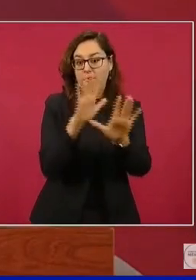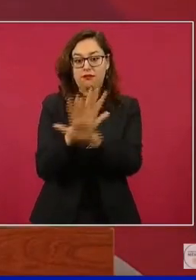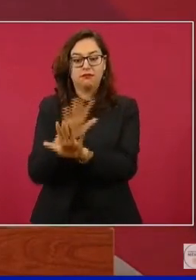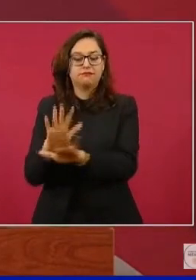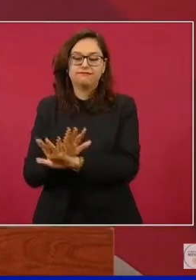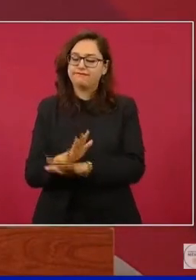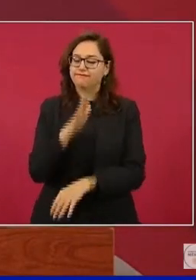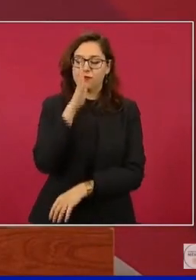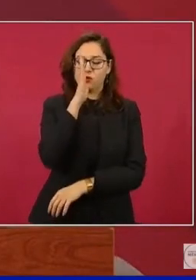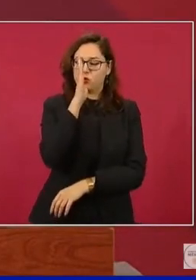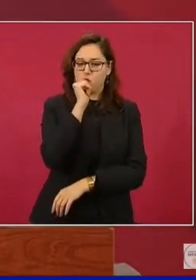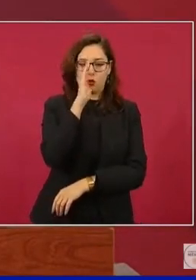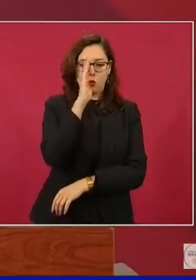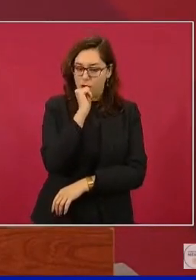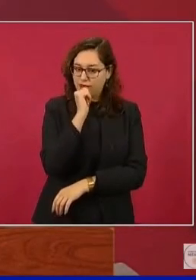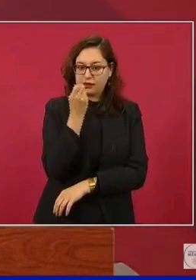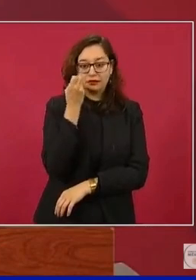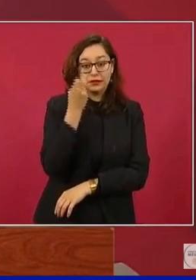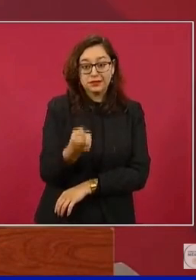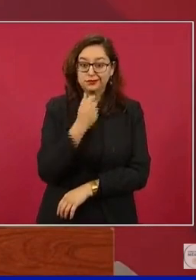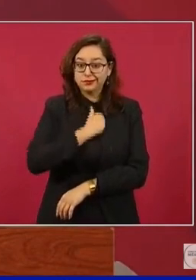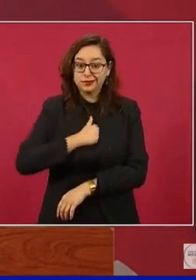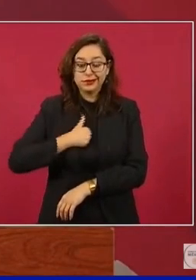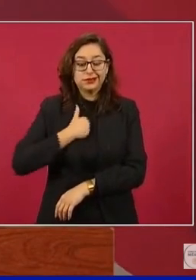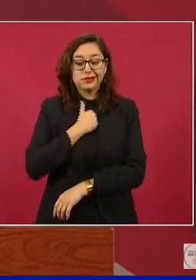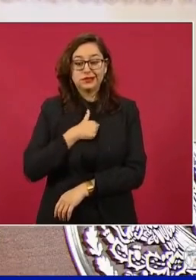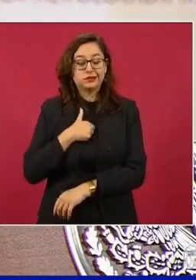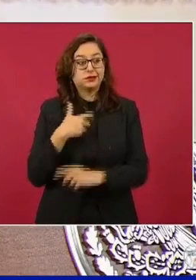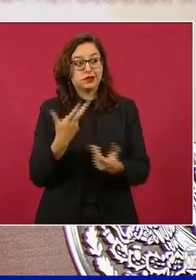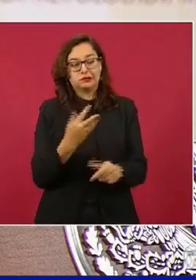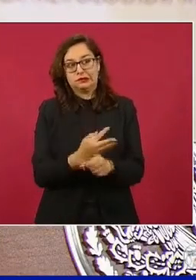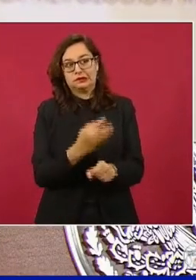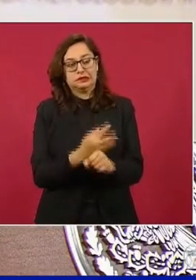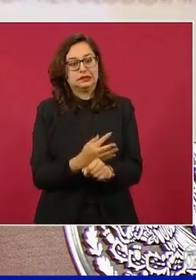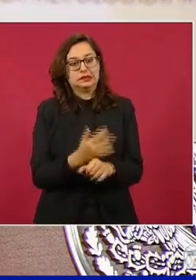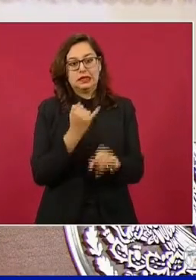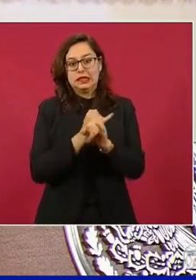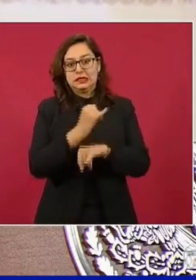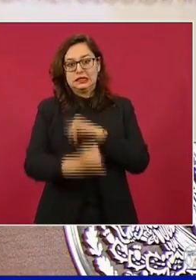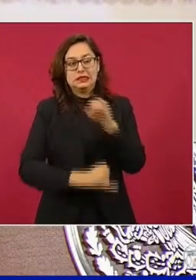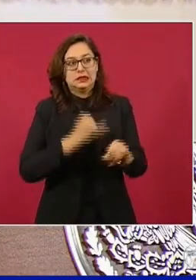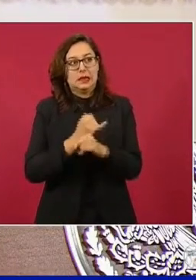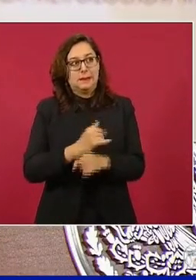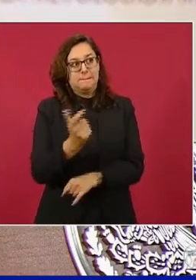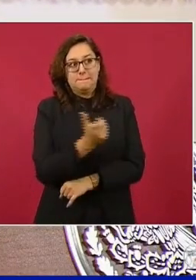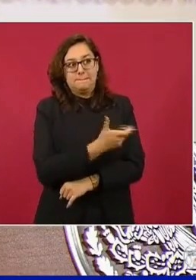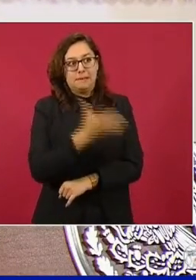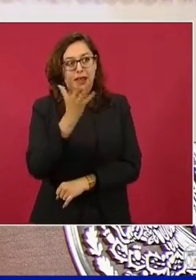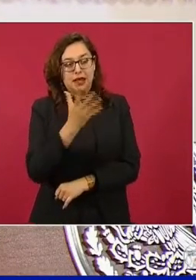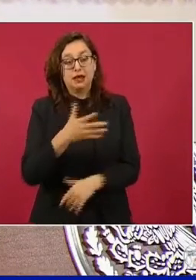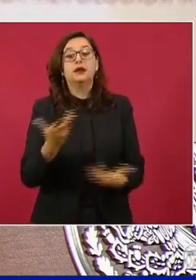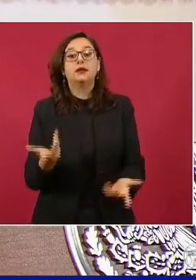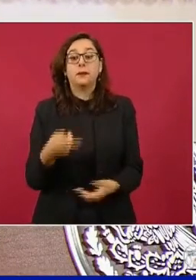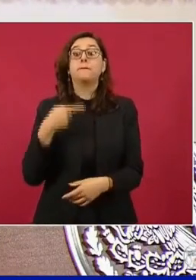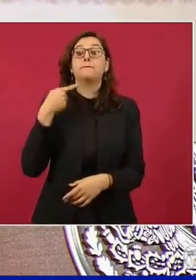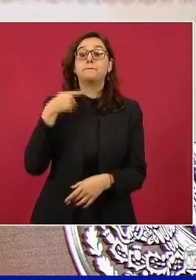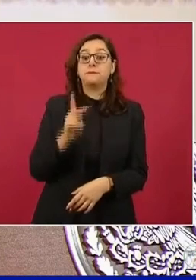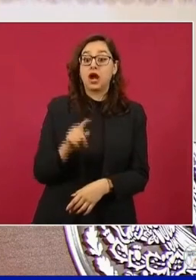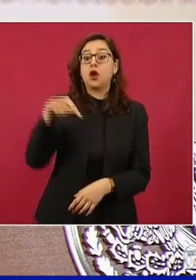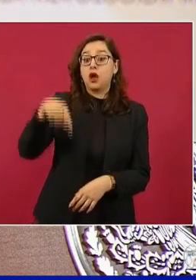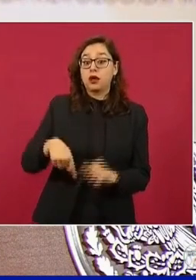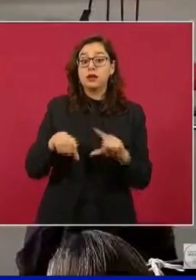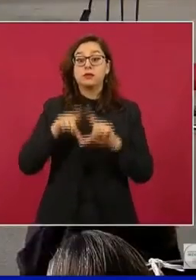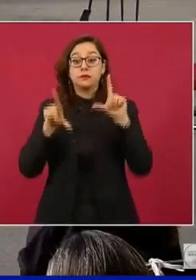y empujan estos precios lamentablemente muy altos. Por ello, gracias a ese incentivo fiscal